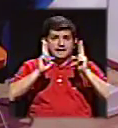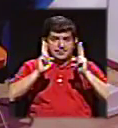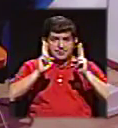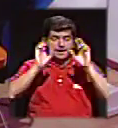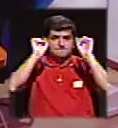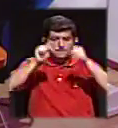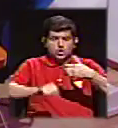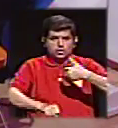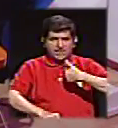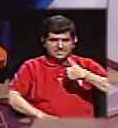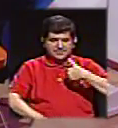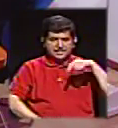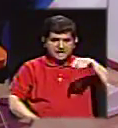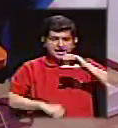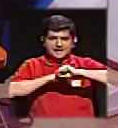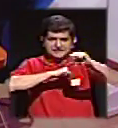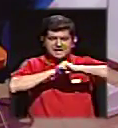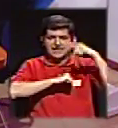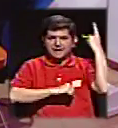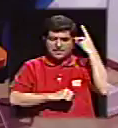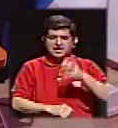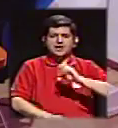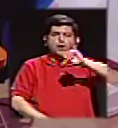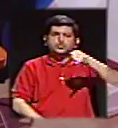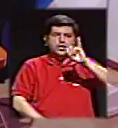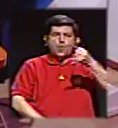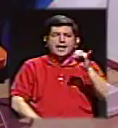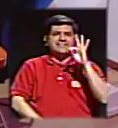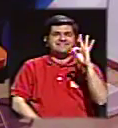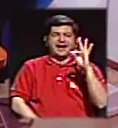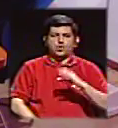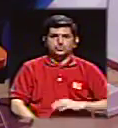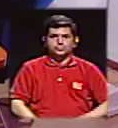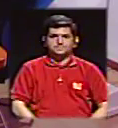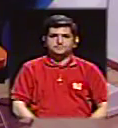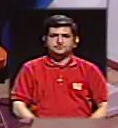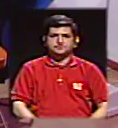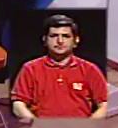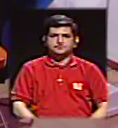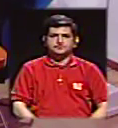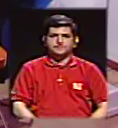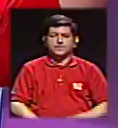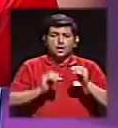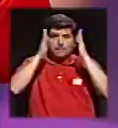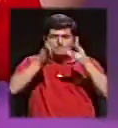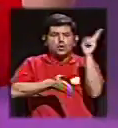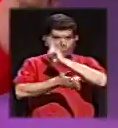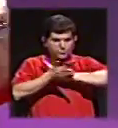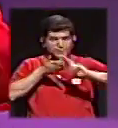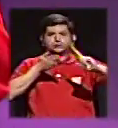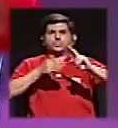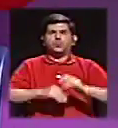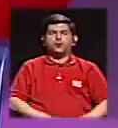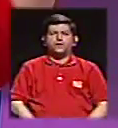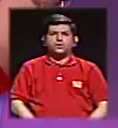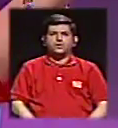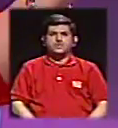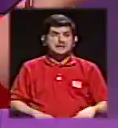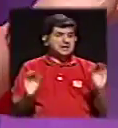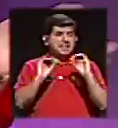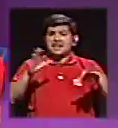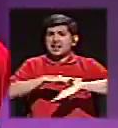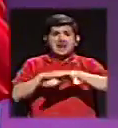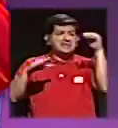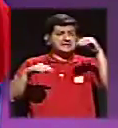Ojalá pudiéramos tener en esta campaña política a un José Joaquín Trejos. Un profesor universitario salió de la